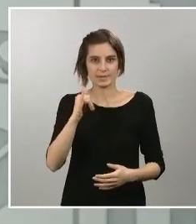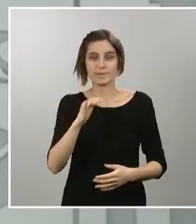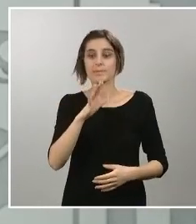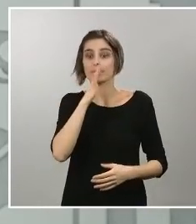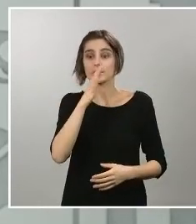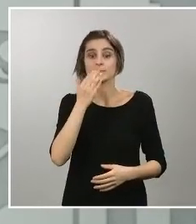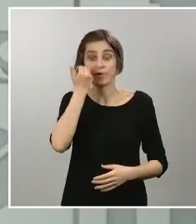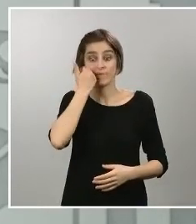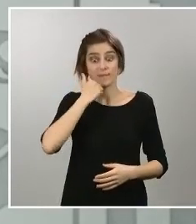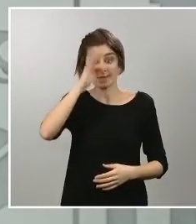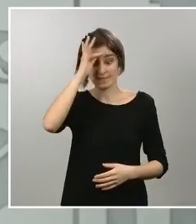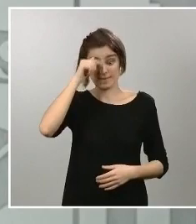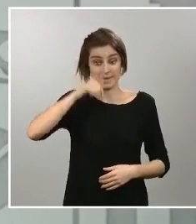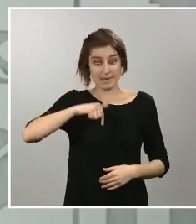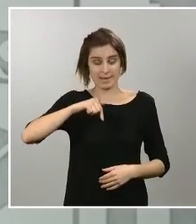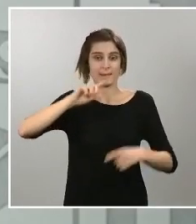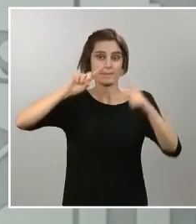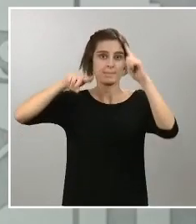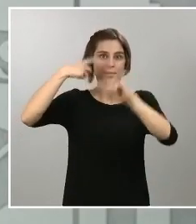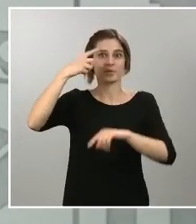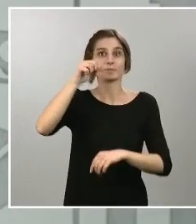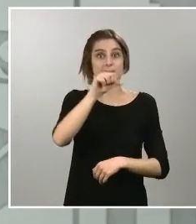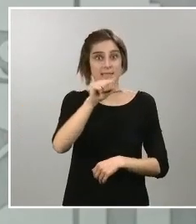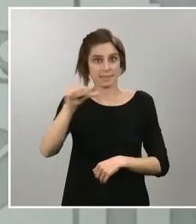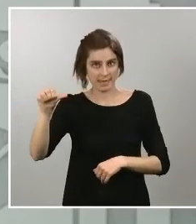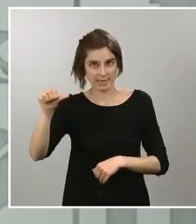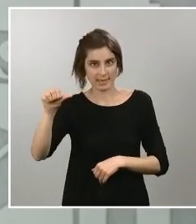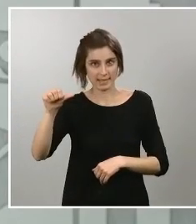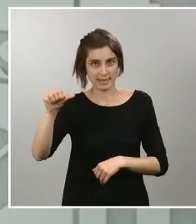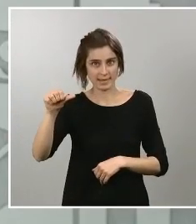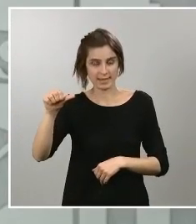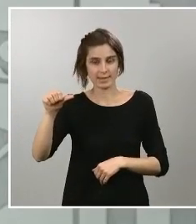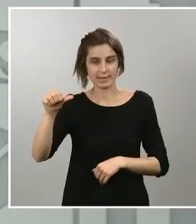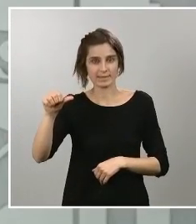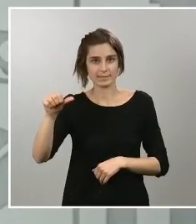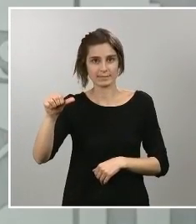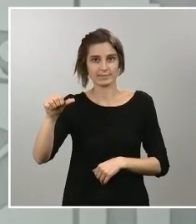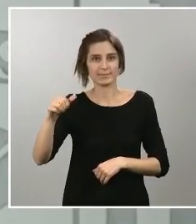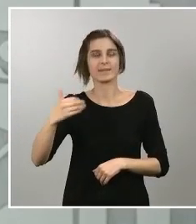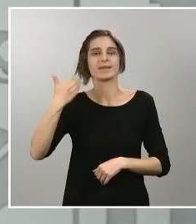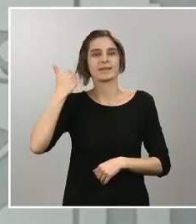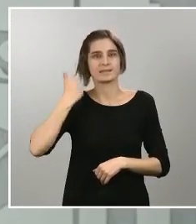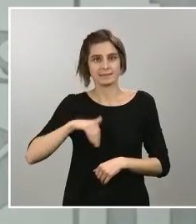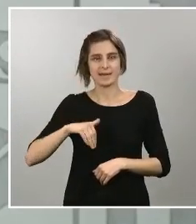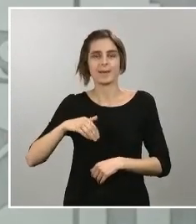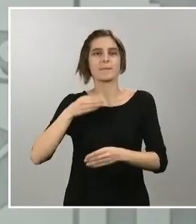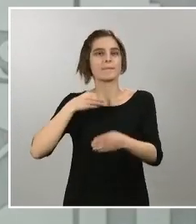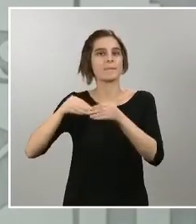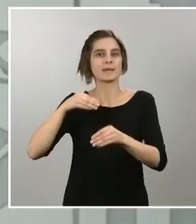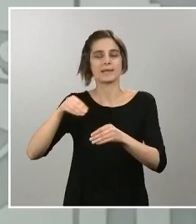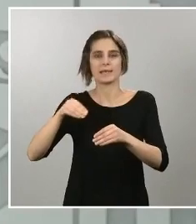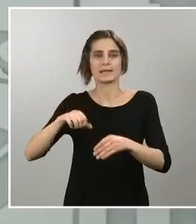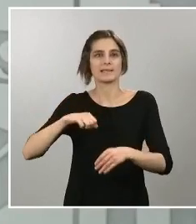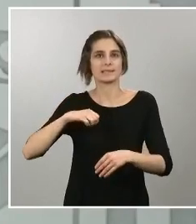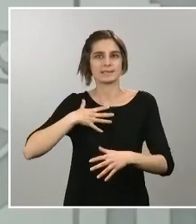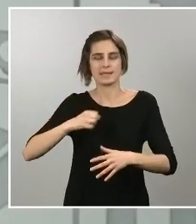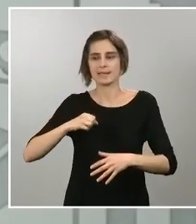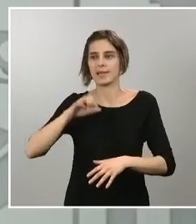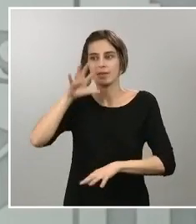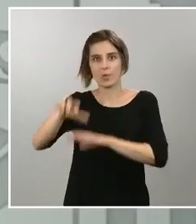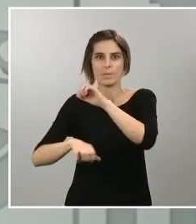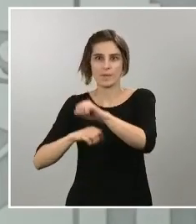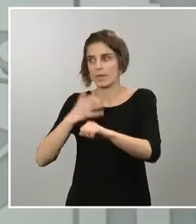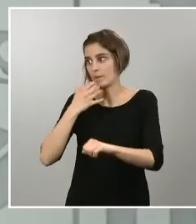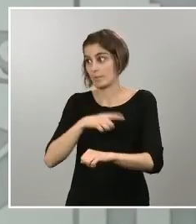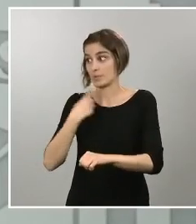estaremos en condiciones de recibir el material sanitario que se ha ido adquiriendo, por ejemplo, a China por importe de